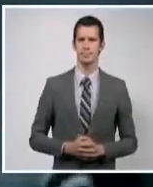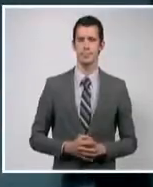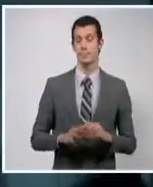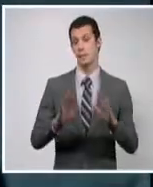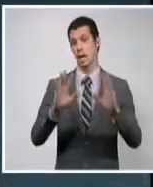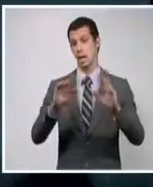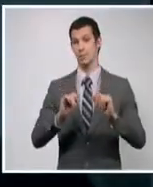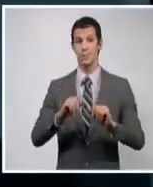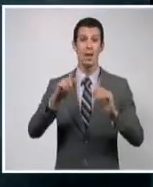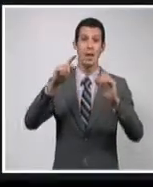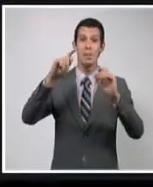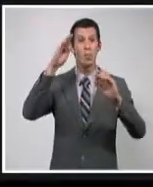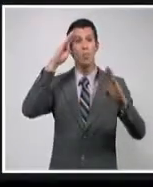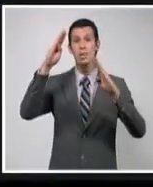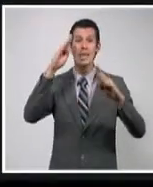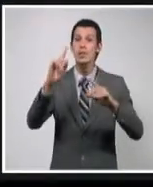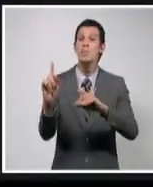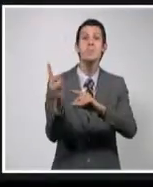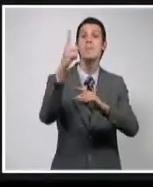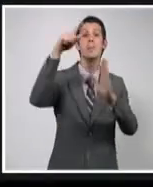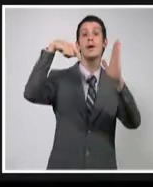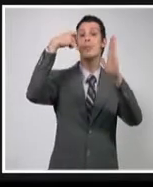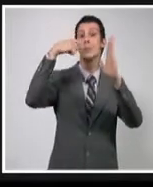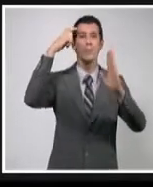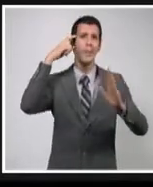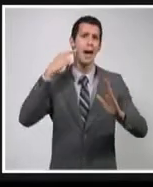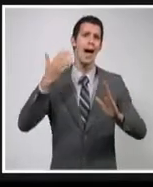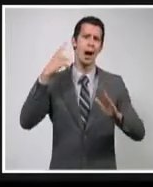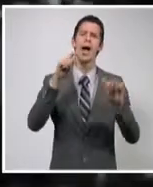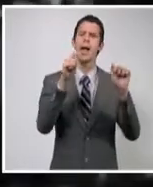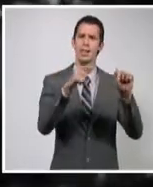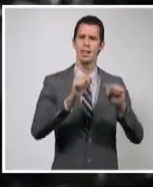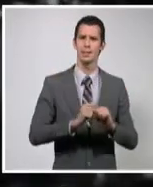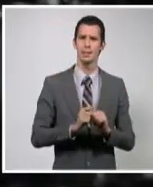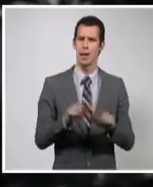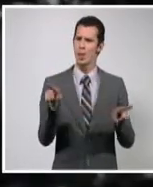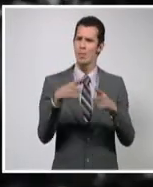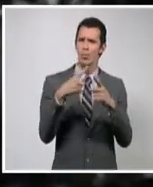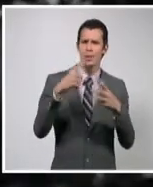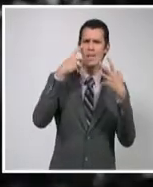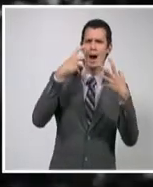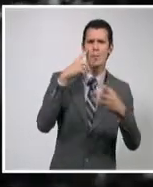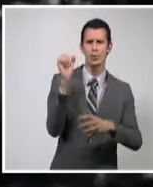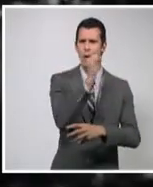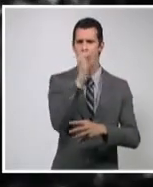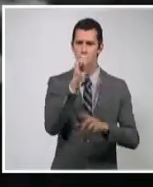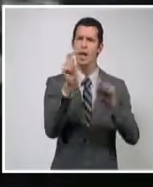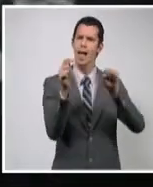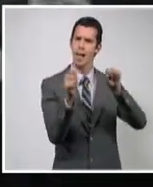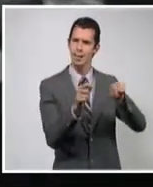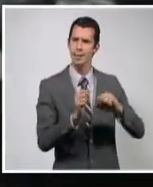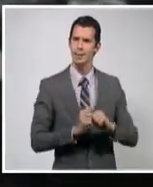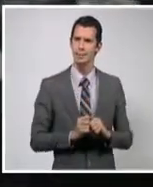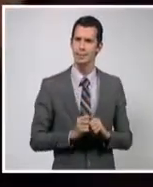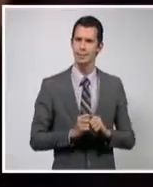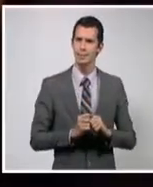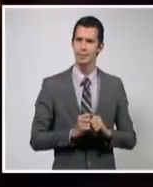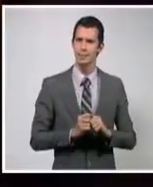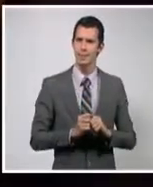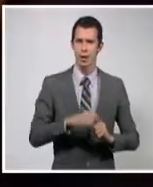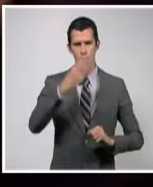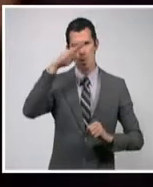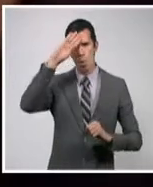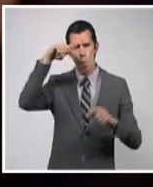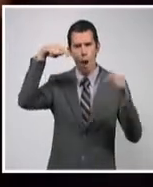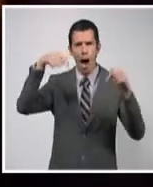los momentos épicos de la revolución, la historia de nuestra música popular, las realizaciones de la Escuela Documental Cubana. En ella se